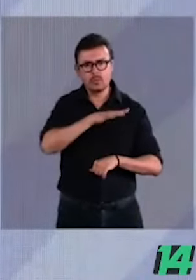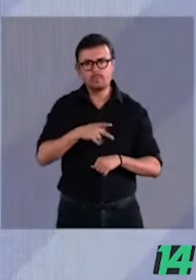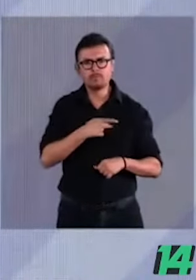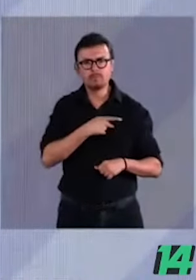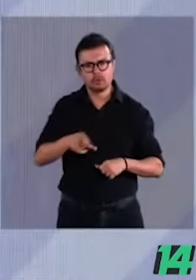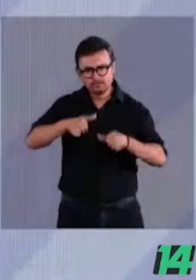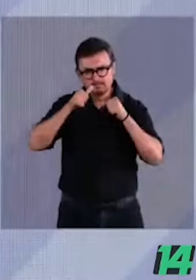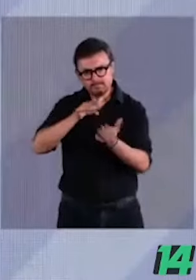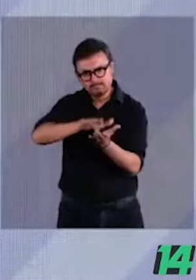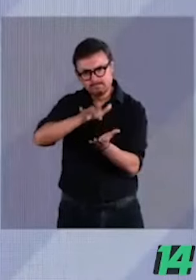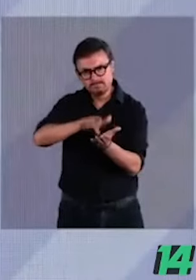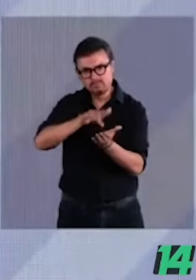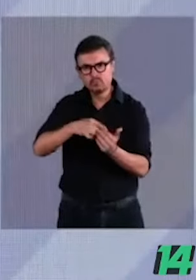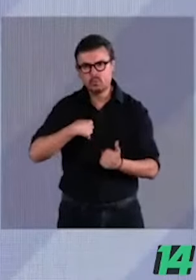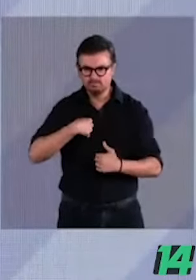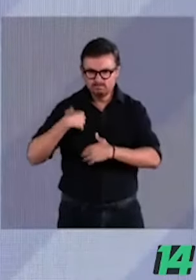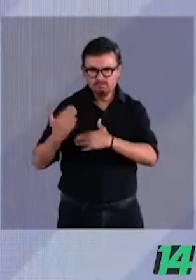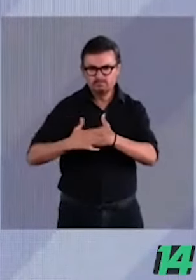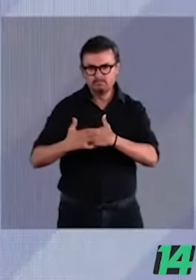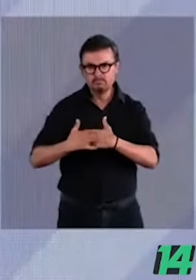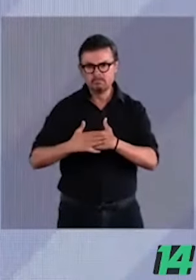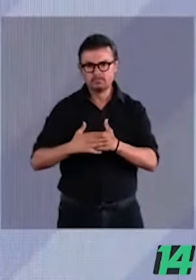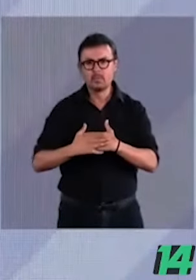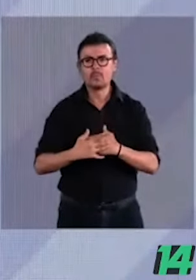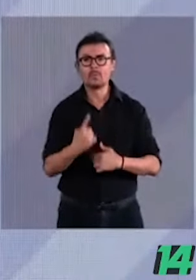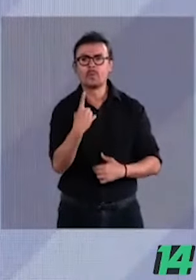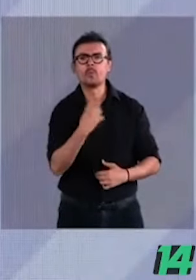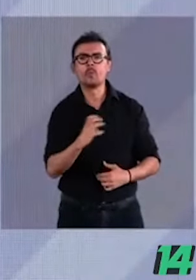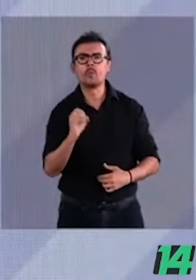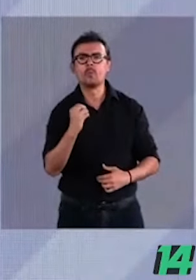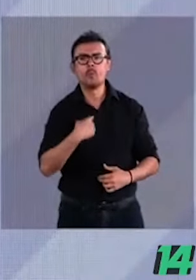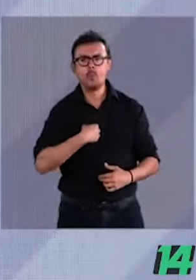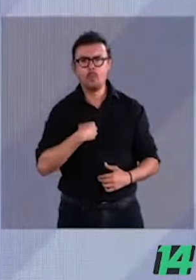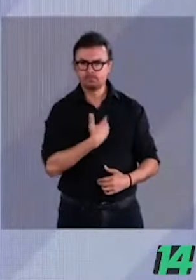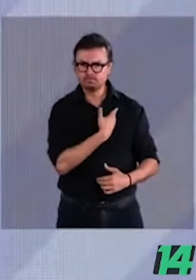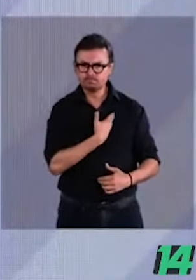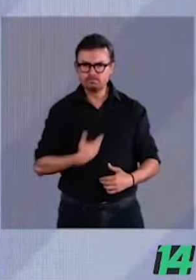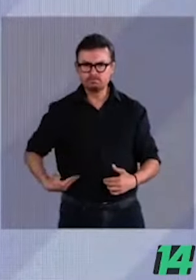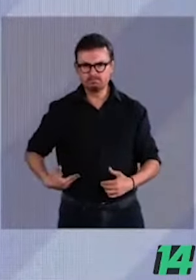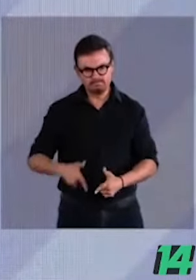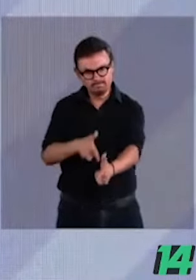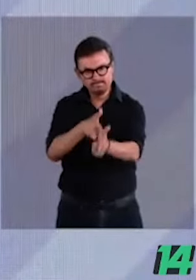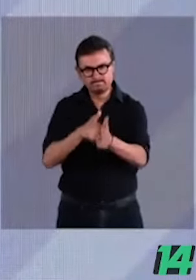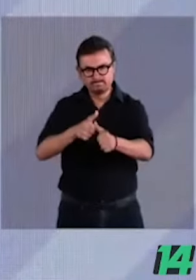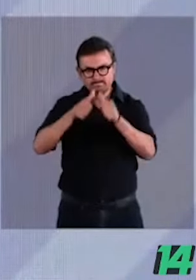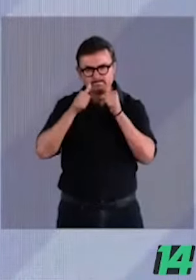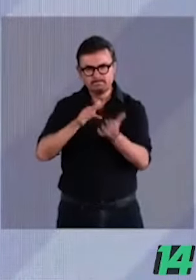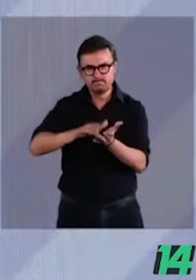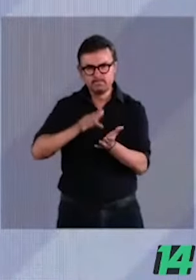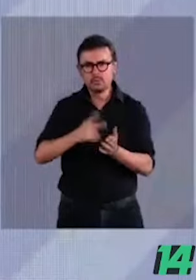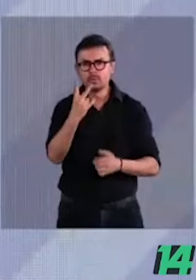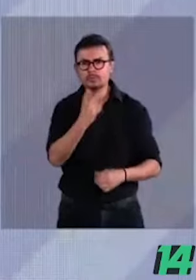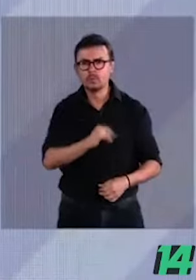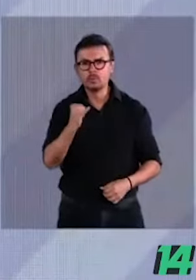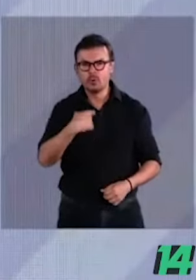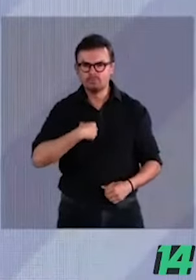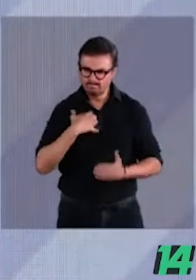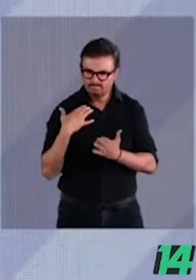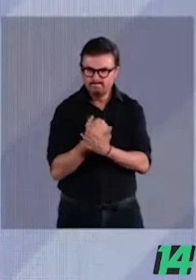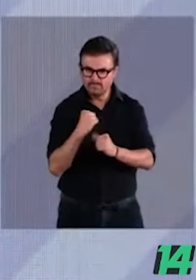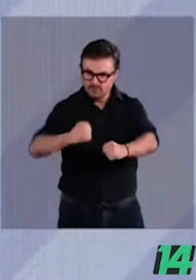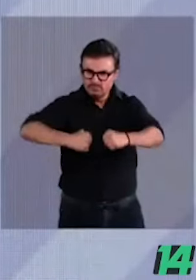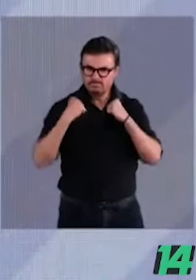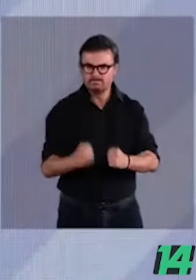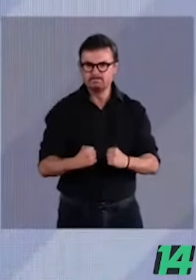seguir ocurriendo a partir del primero de octubre, cuando ganemos la presidencia el próximo 2 de junio. Porque la